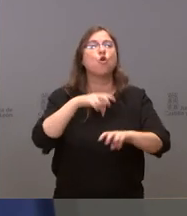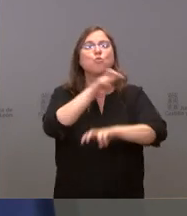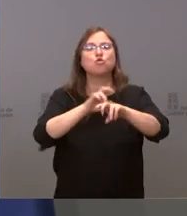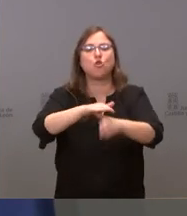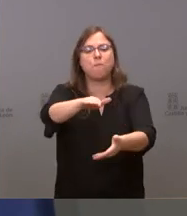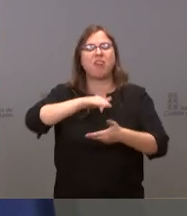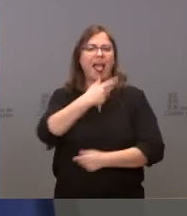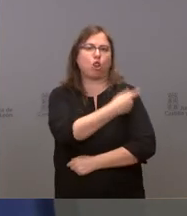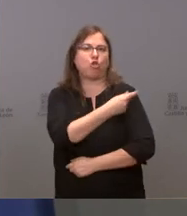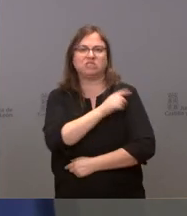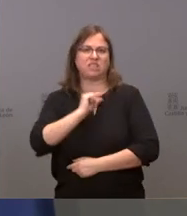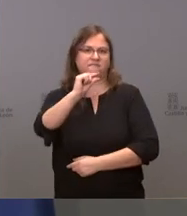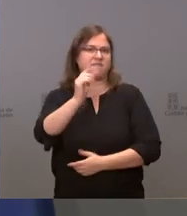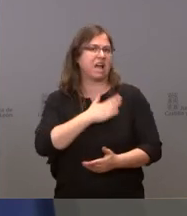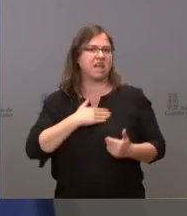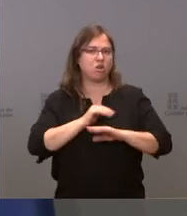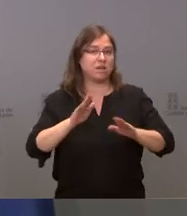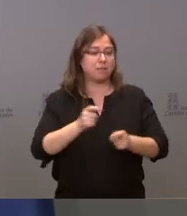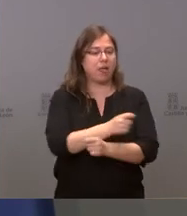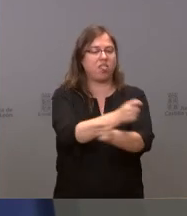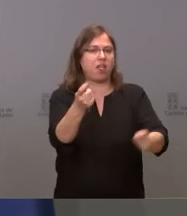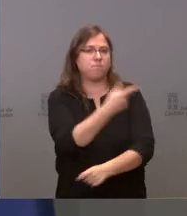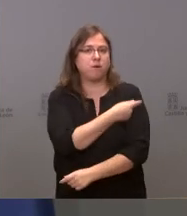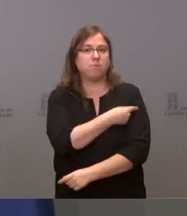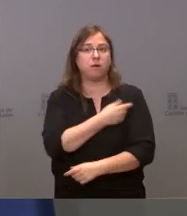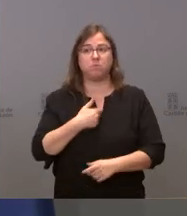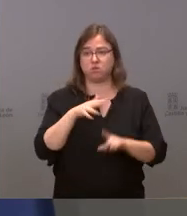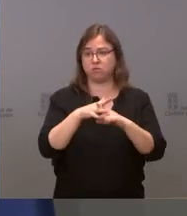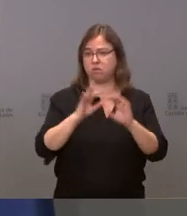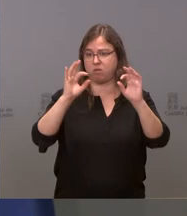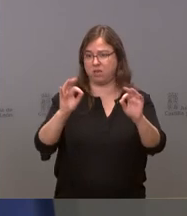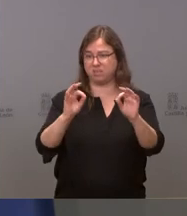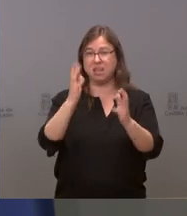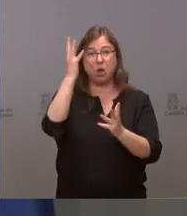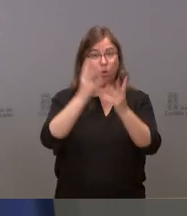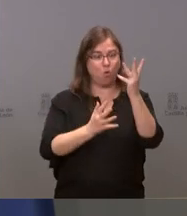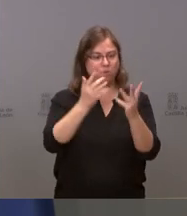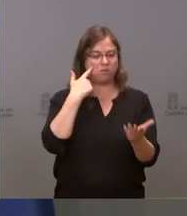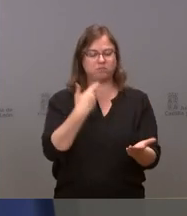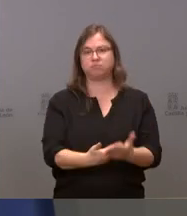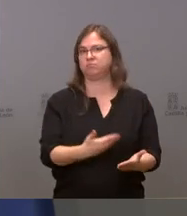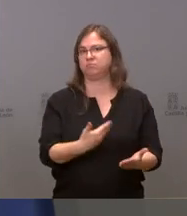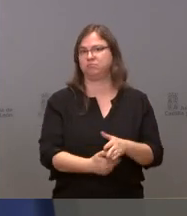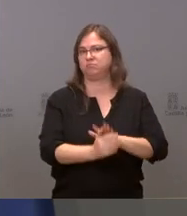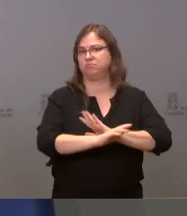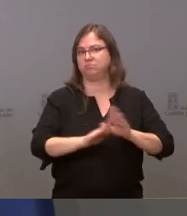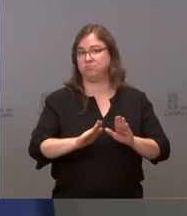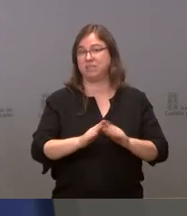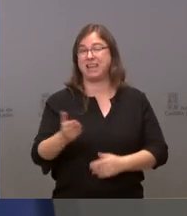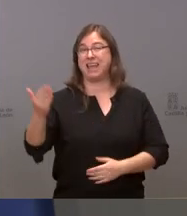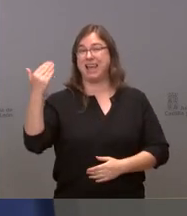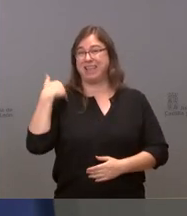suministrar a nuestra población. Pero lo que no podemos es negar los hechos. Es que los números son muy tercos. Y reducir a un tercio